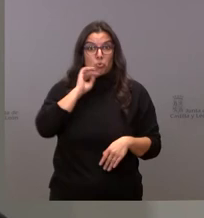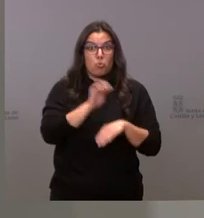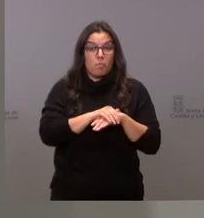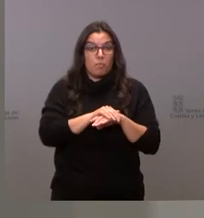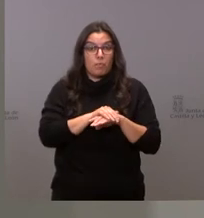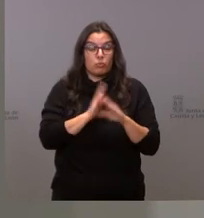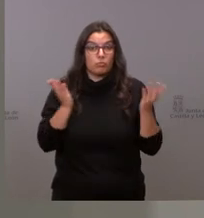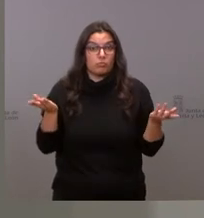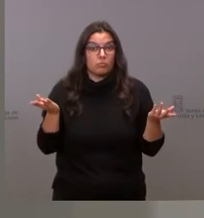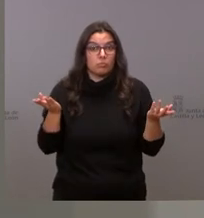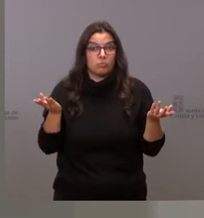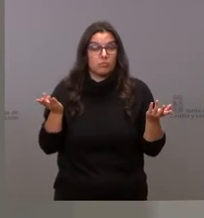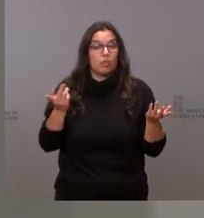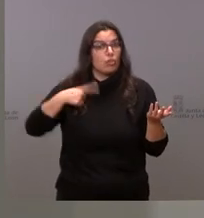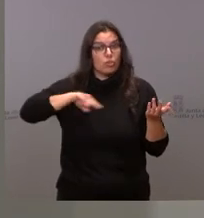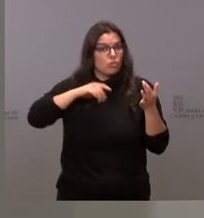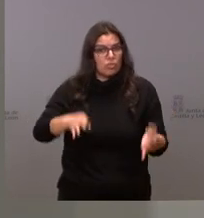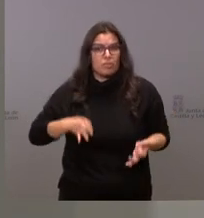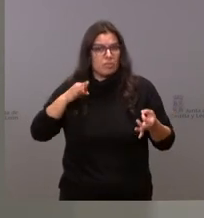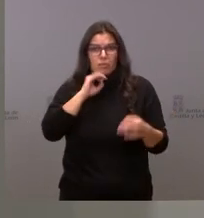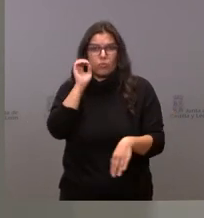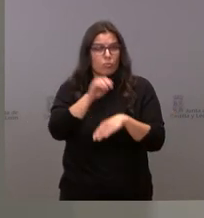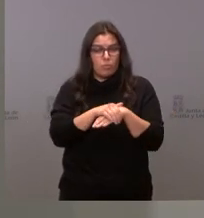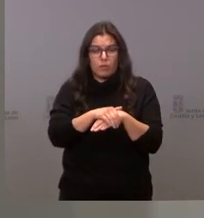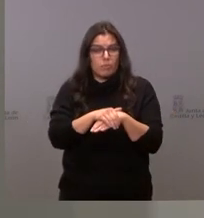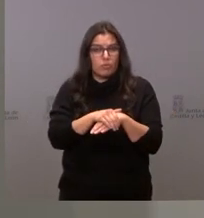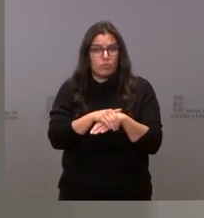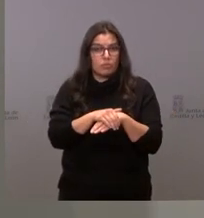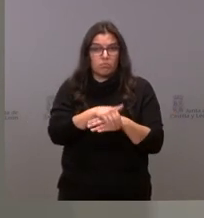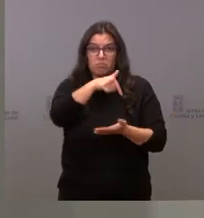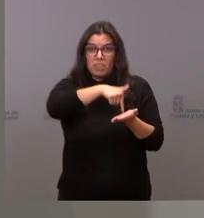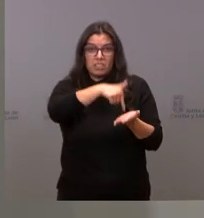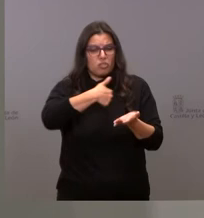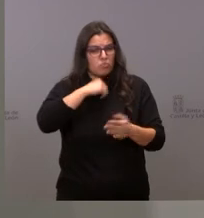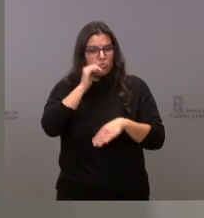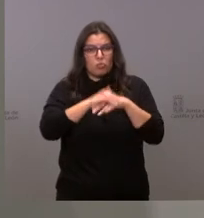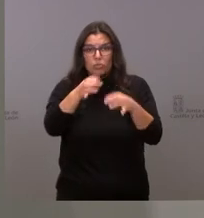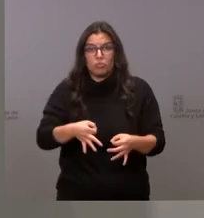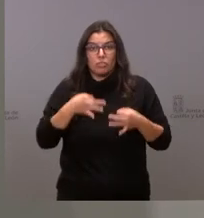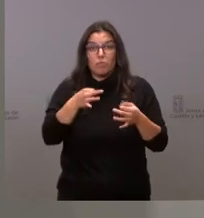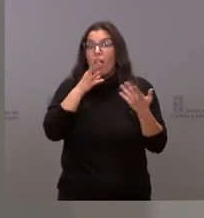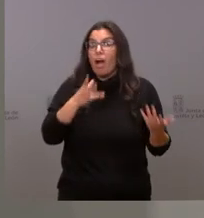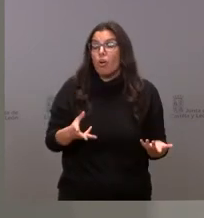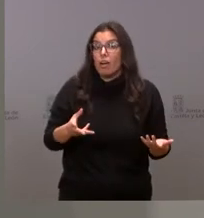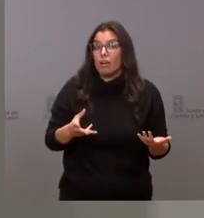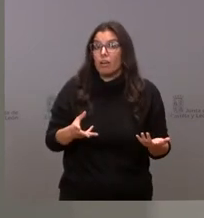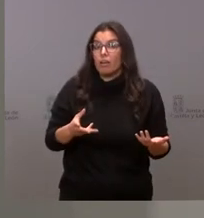porque nosotros siempre cumplimos con las exigencias y ahora no solo